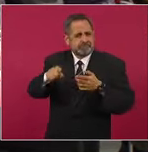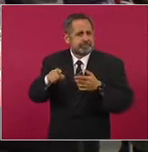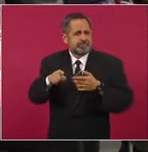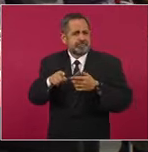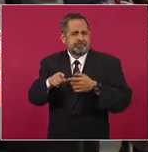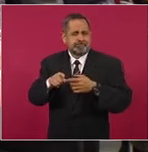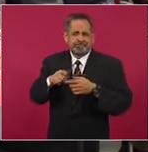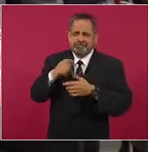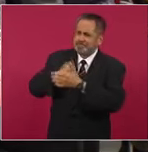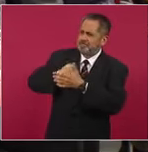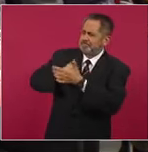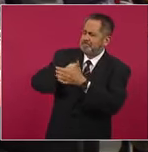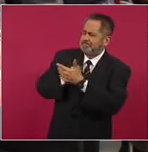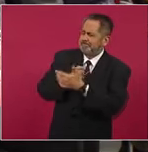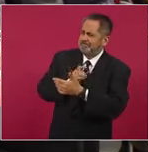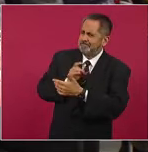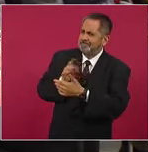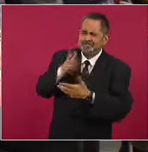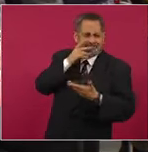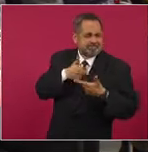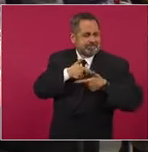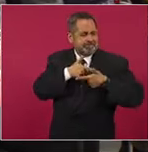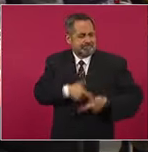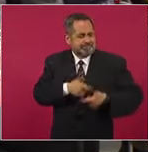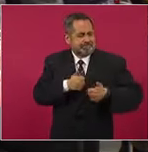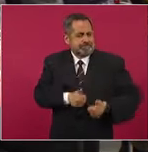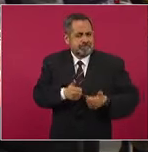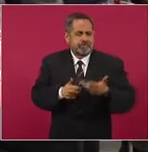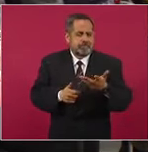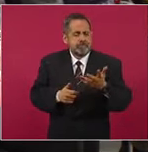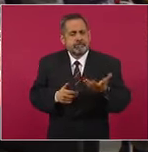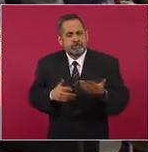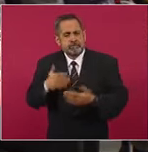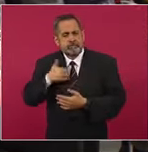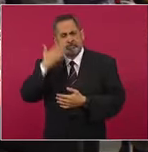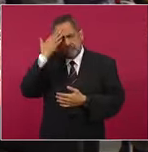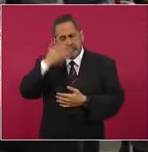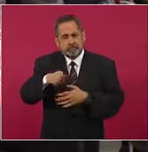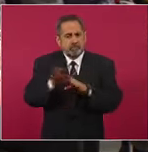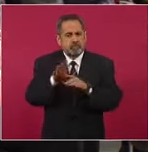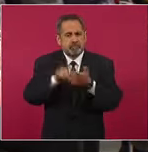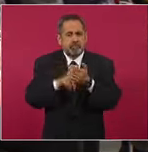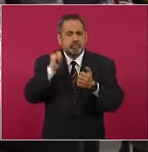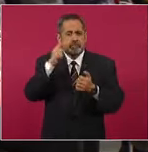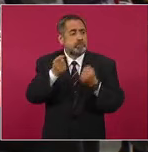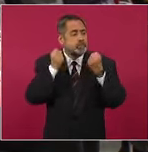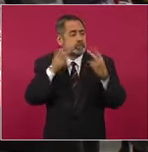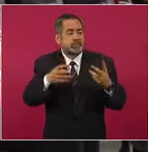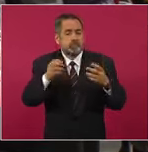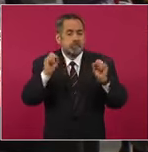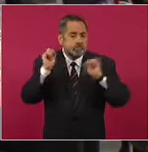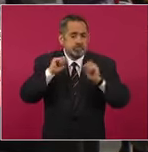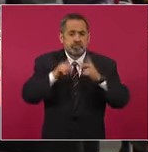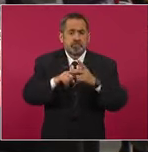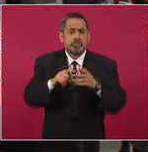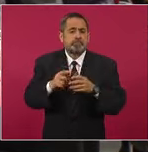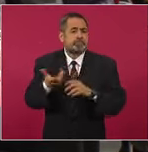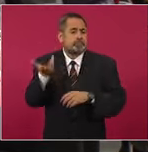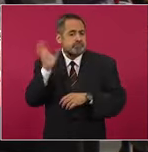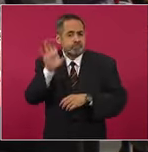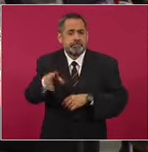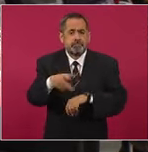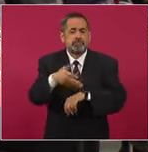ahogados y así se puede decir esta expresión, presidente? Me gustaría saber, hay muchos atletas de waterpolo, de nado